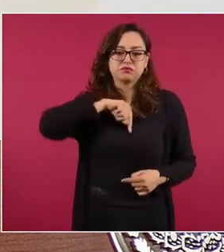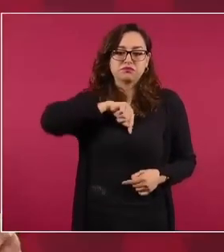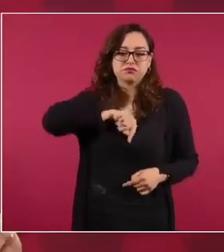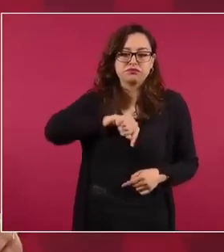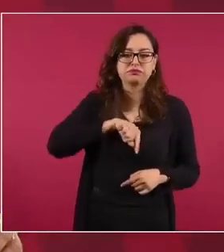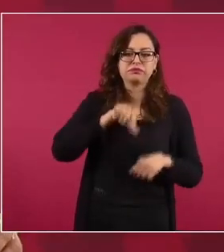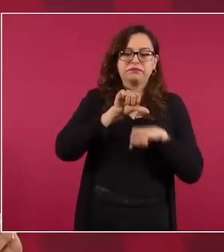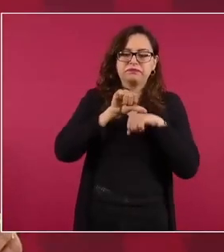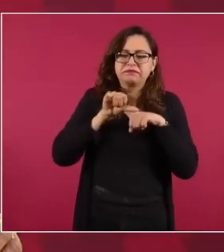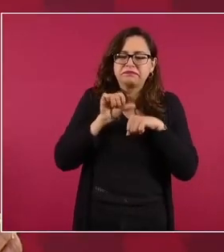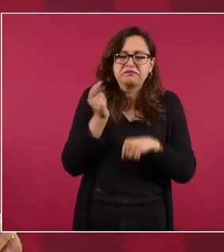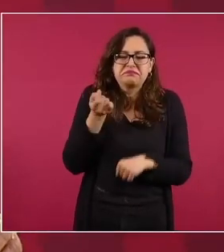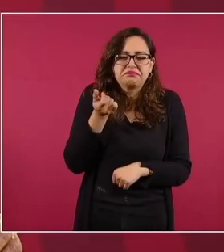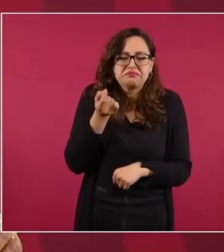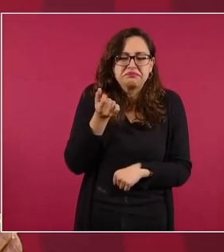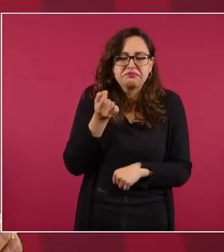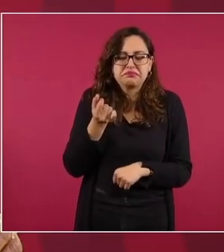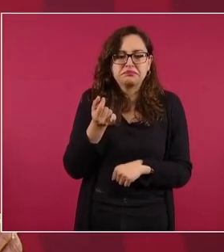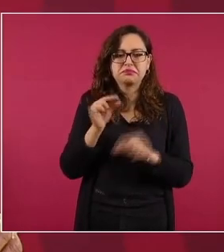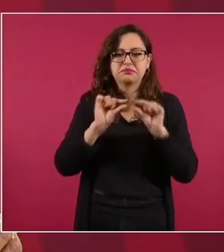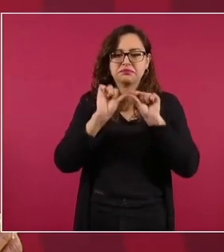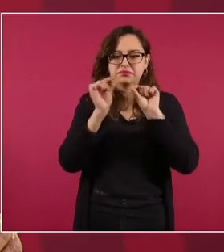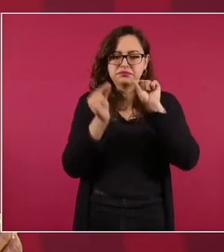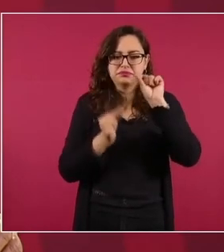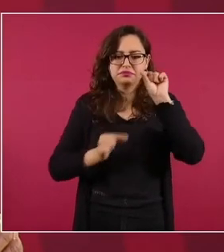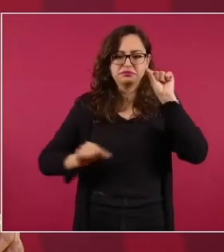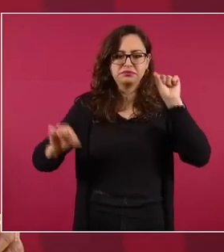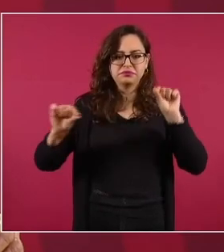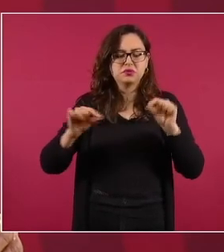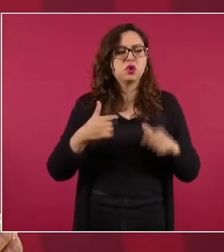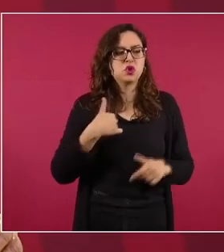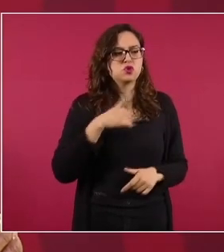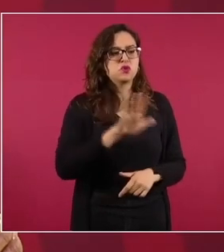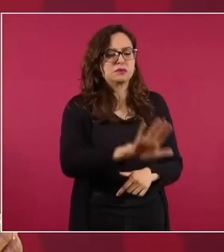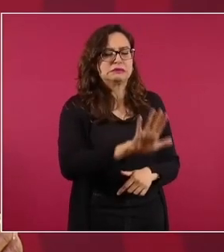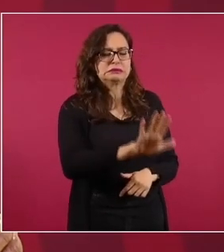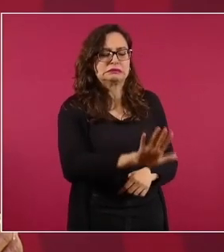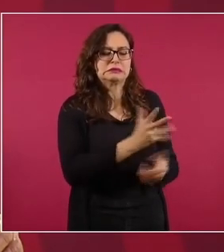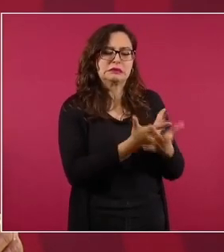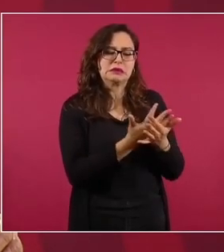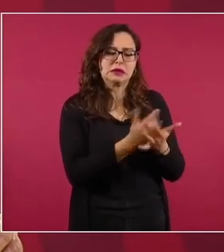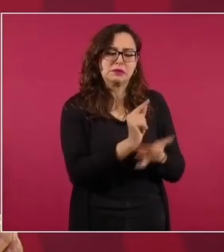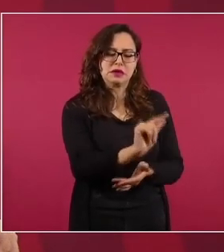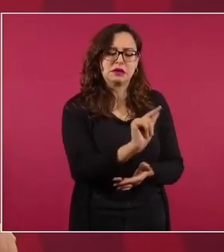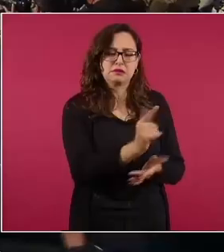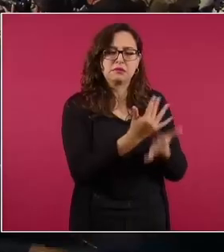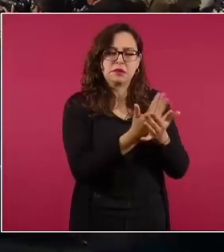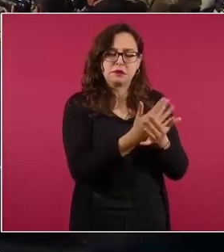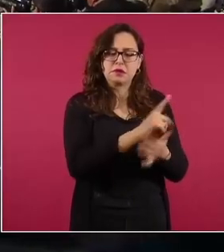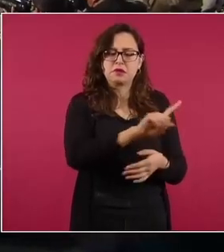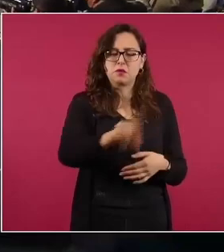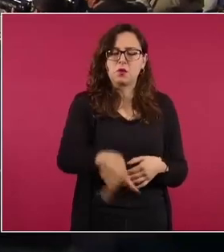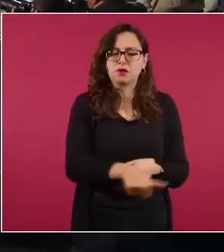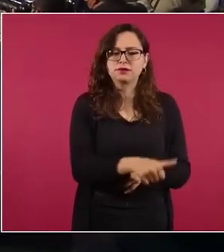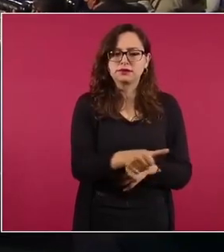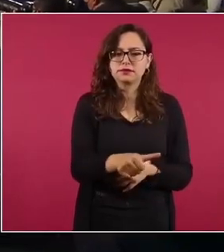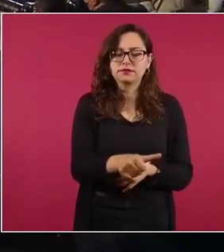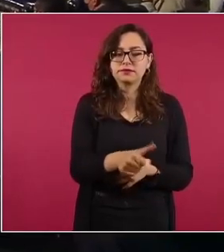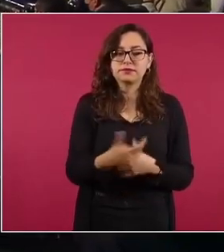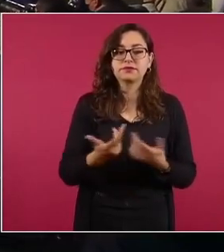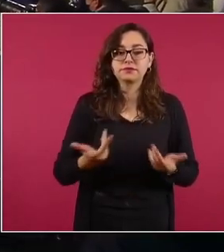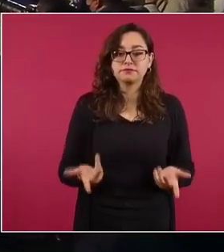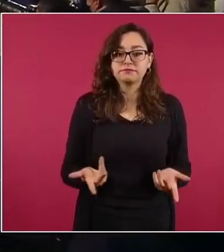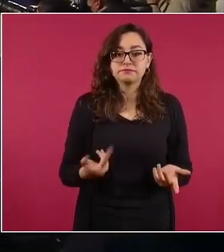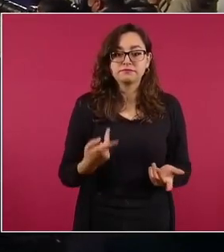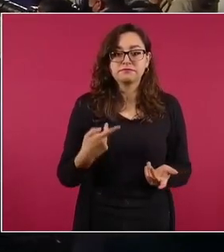les pedí unos días, en eso me dio